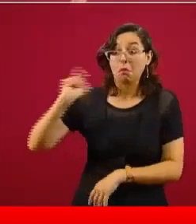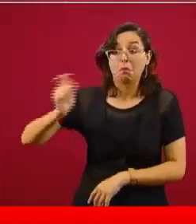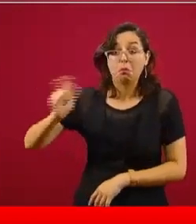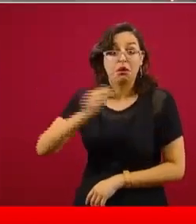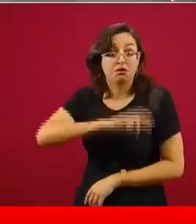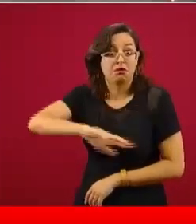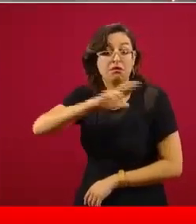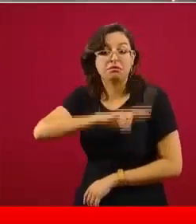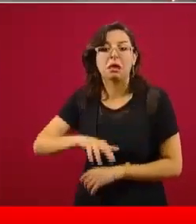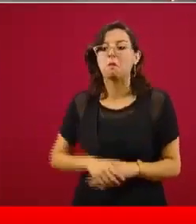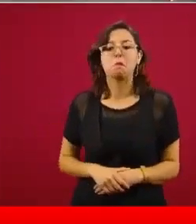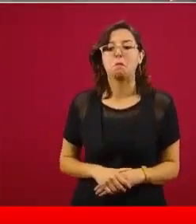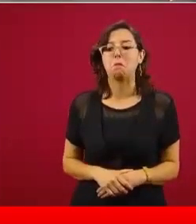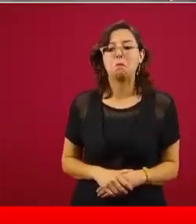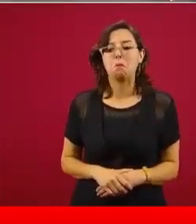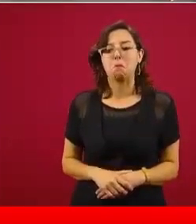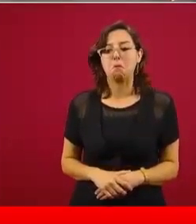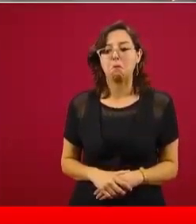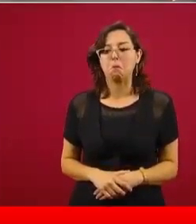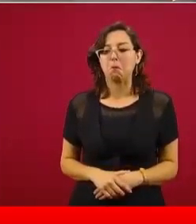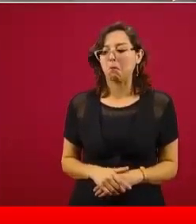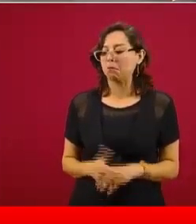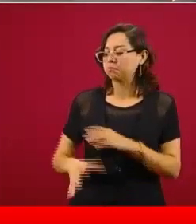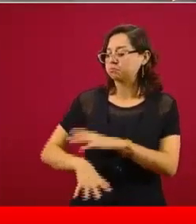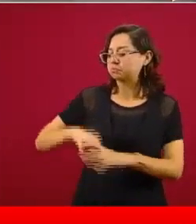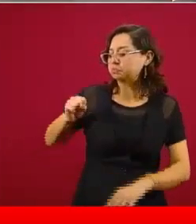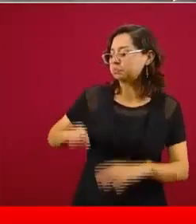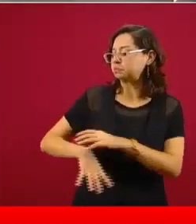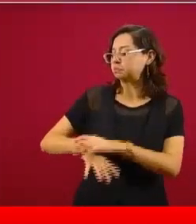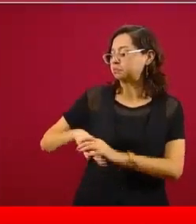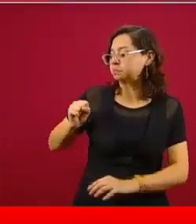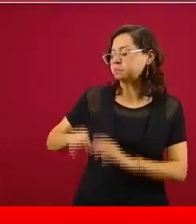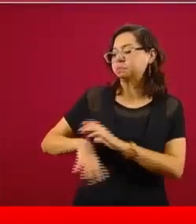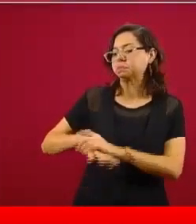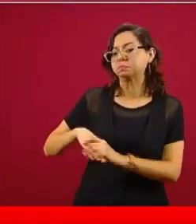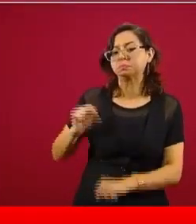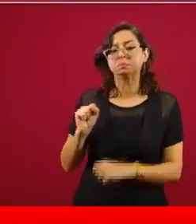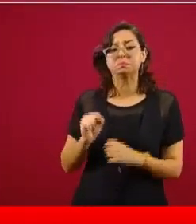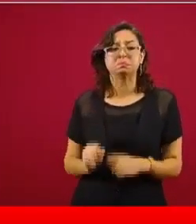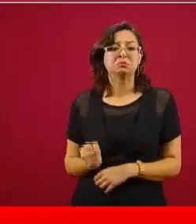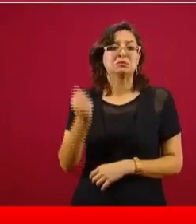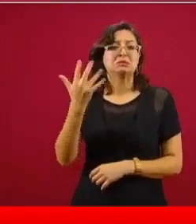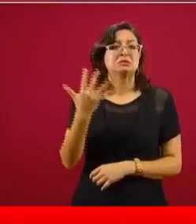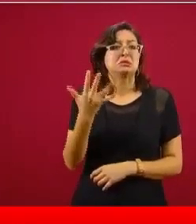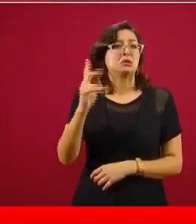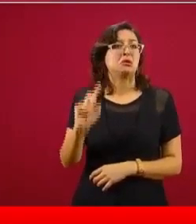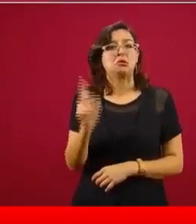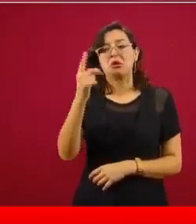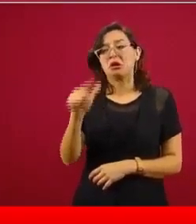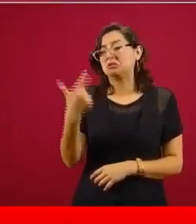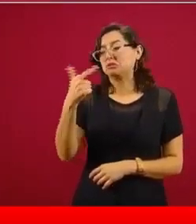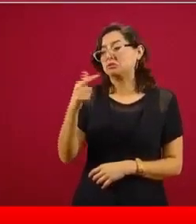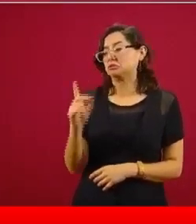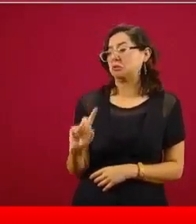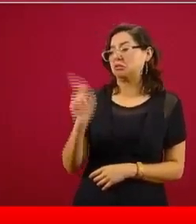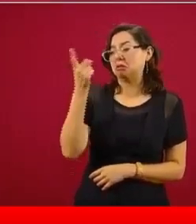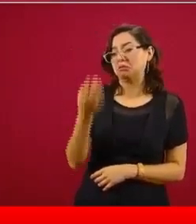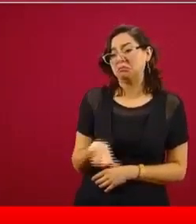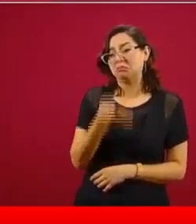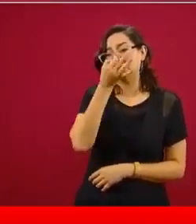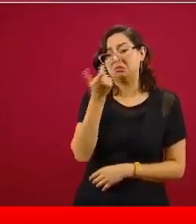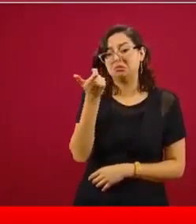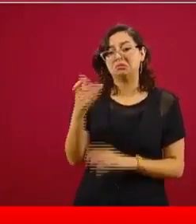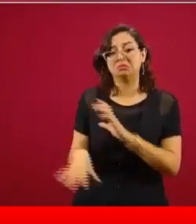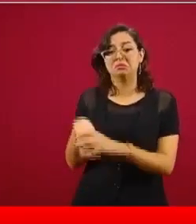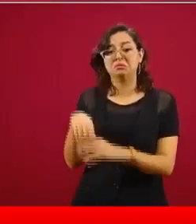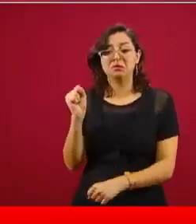cuesta extraer un barril de petróleo?, cinco dólares, ¿cuándo mucho?, 10, 12 dólares. Ahora que